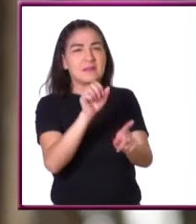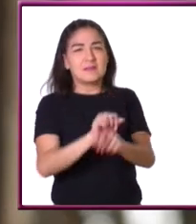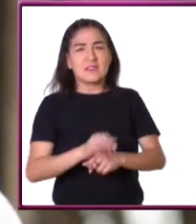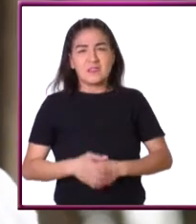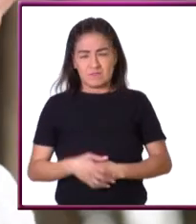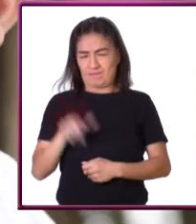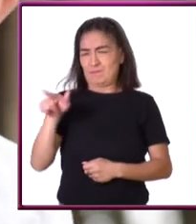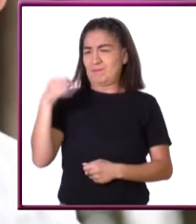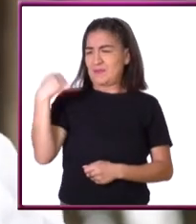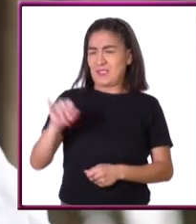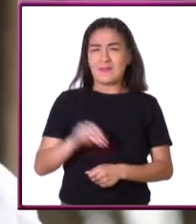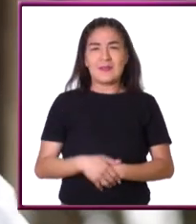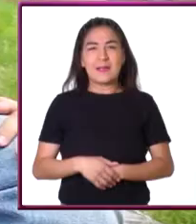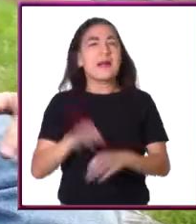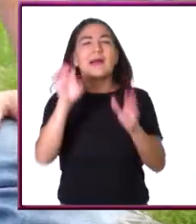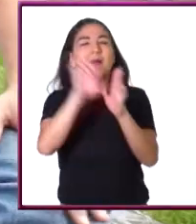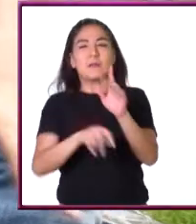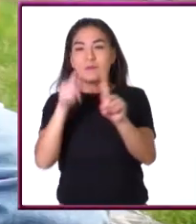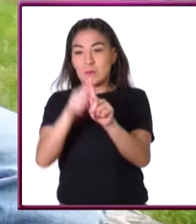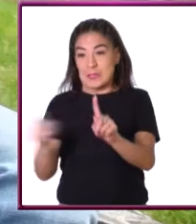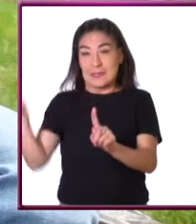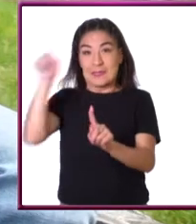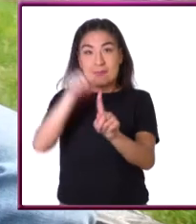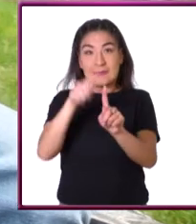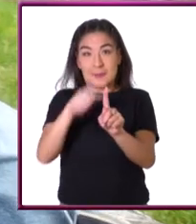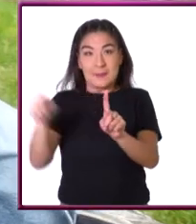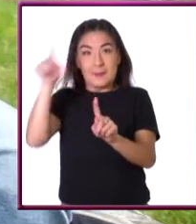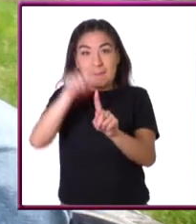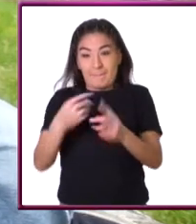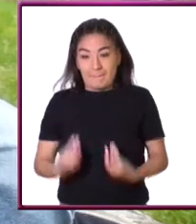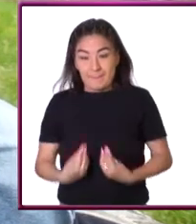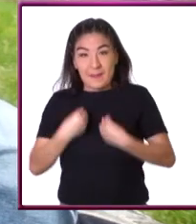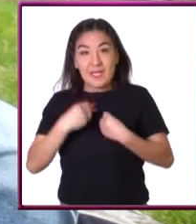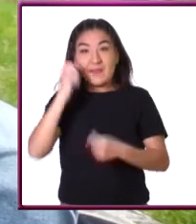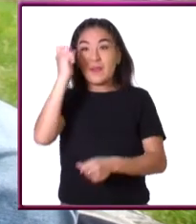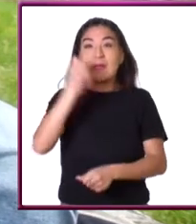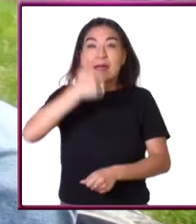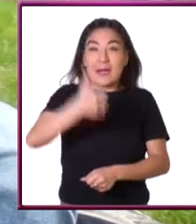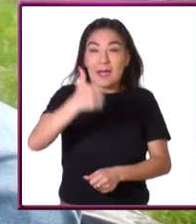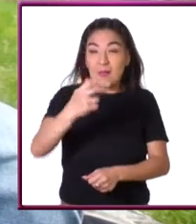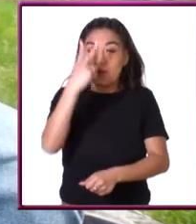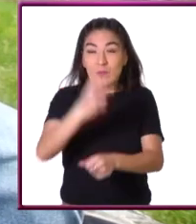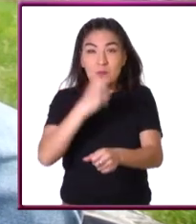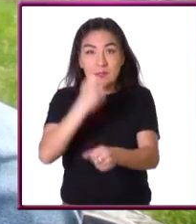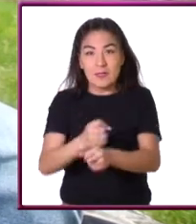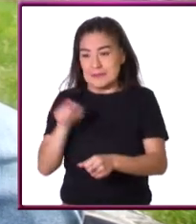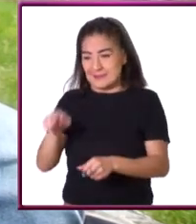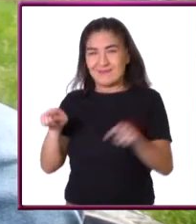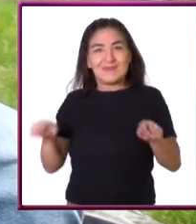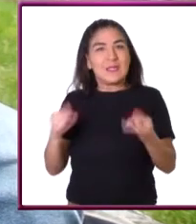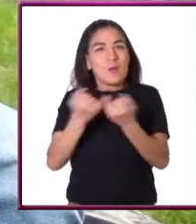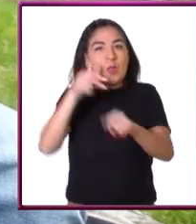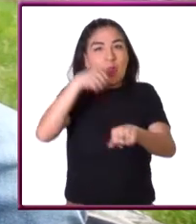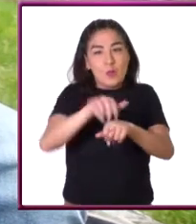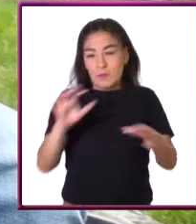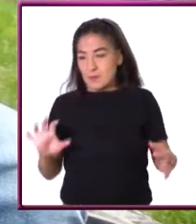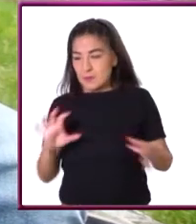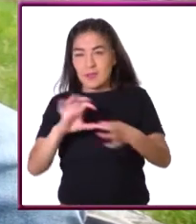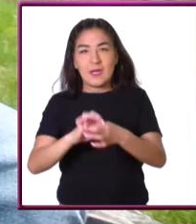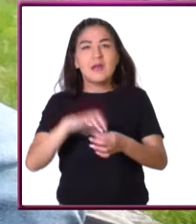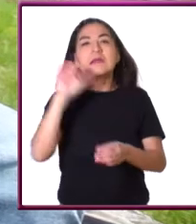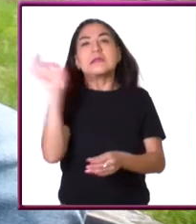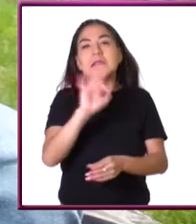Ah, caray, ¿cómo está eso? Si el ciclo de vida del parásito es de dos años y el de las cigarras está basado en números primos, las